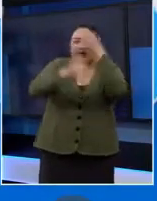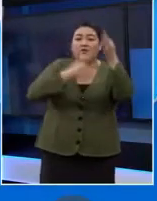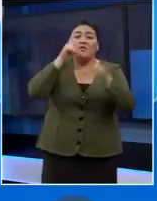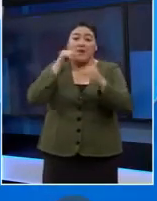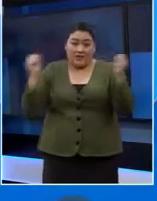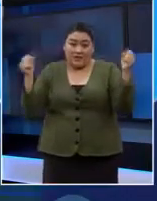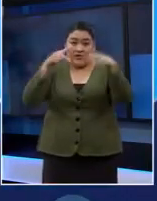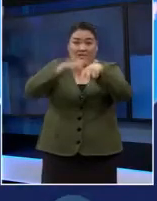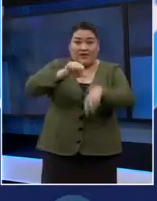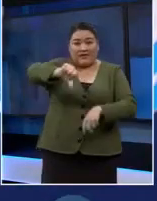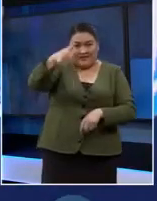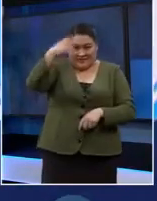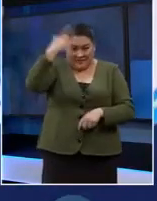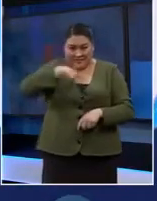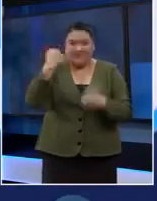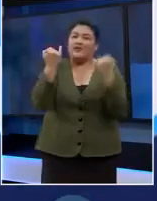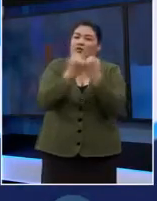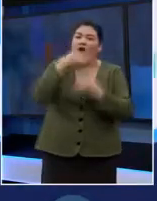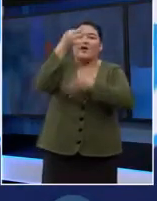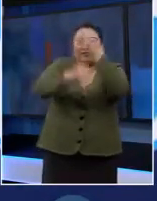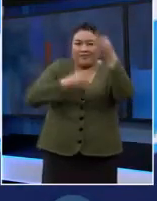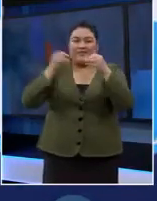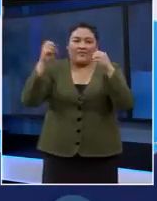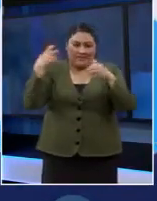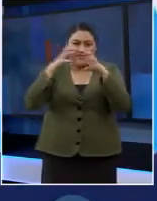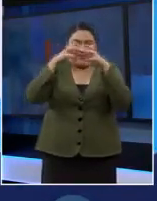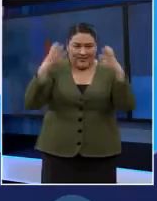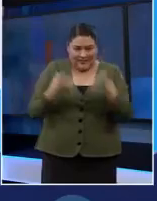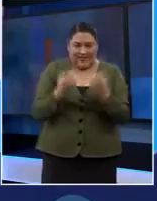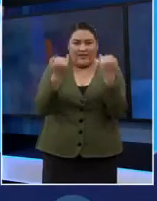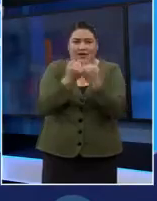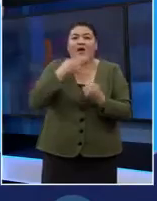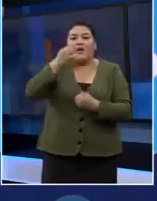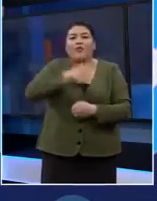mañana en punto de las 11 de la noche para una nueva emisión de Foro Global. Por lo pronto, te deseo muy buenas noches.